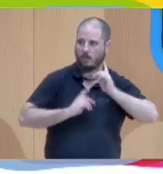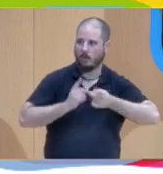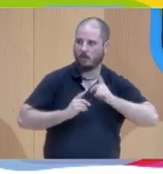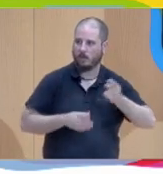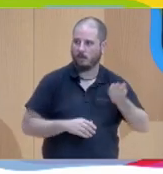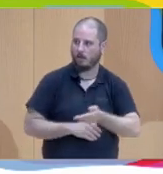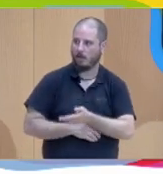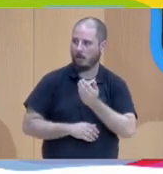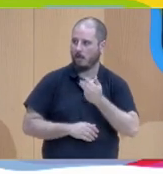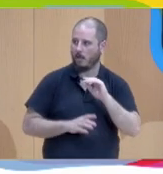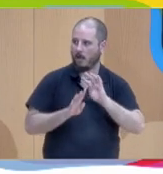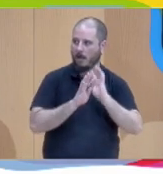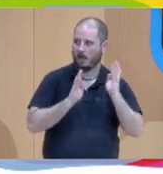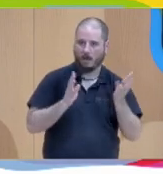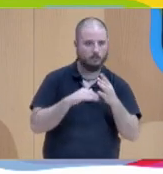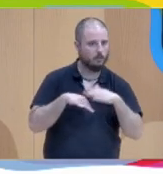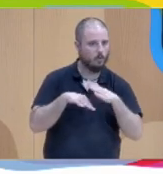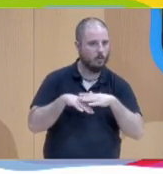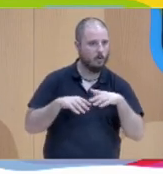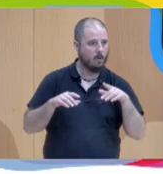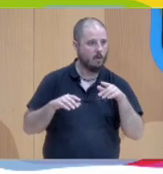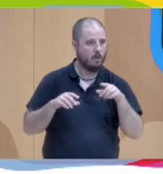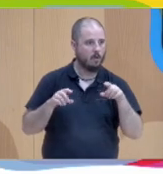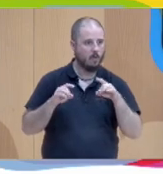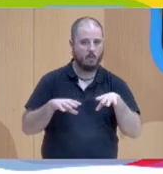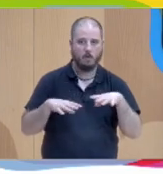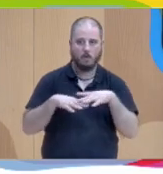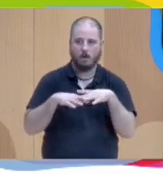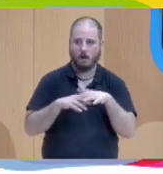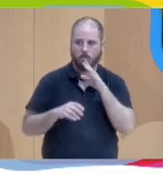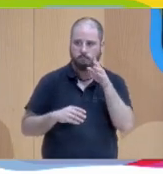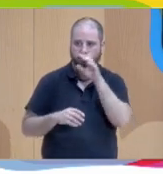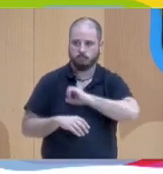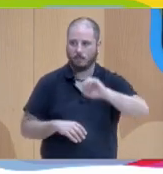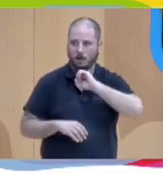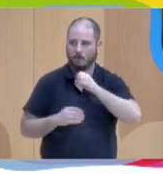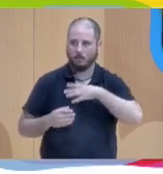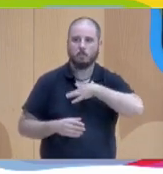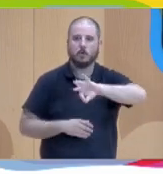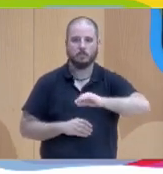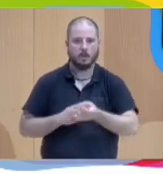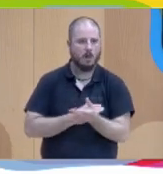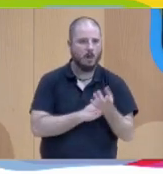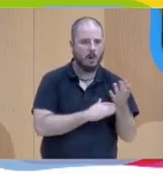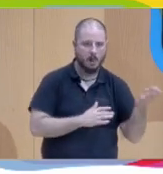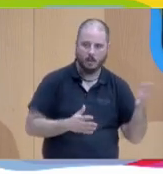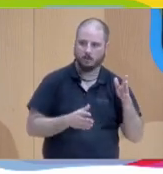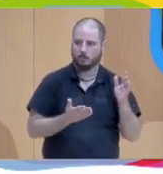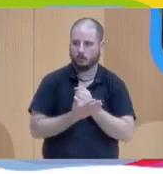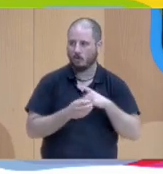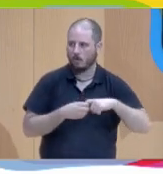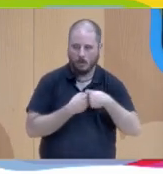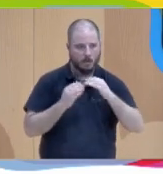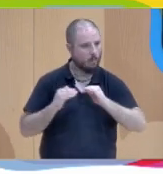otro día el claustro como hicimos en la red, ¿sabes? y fue una maravilla porque salieron un montón de posibilidades nuevas, todo el mundo participó por igual,